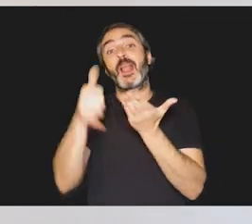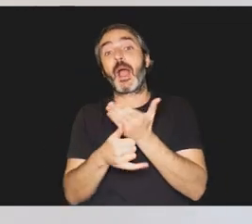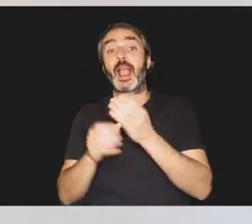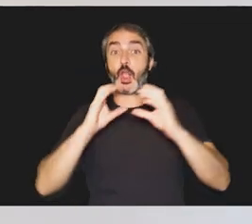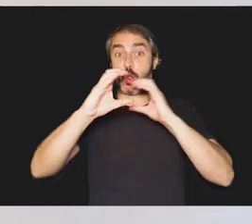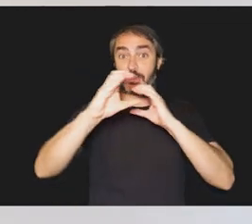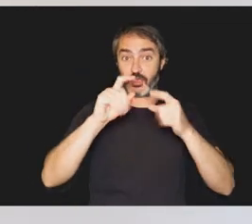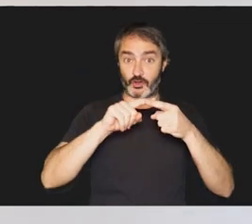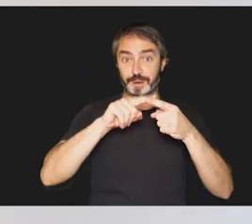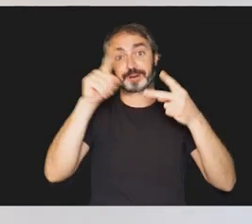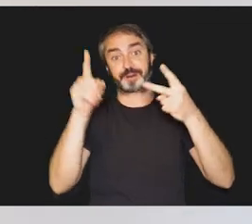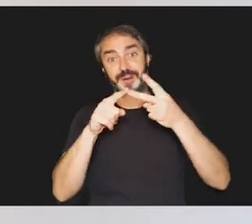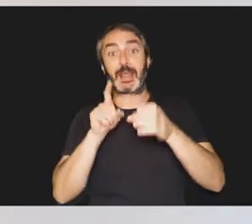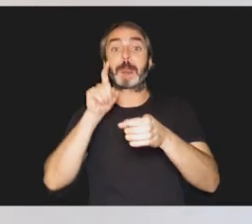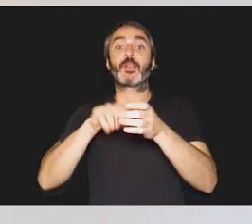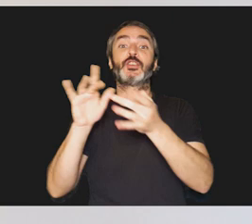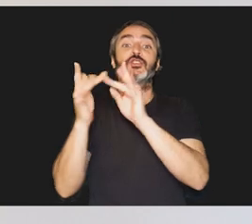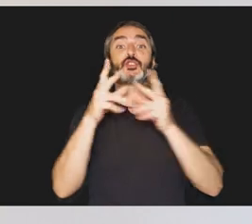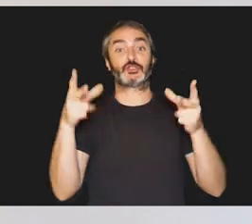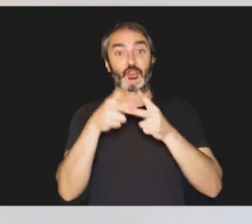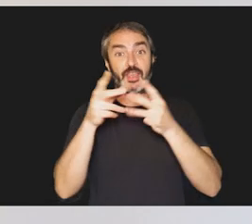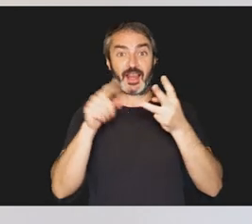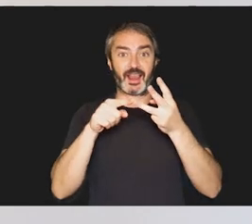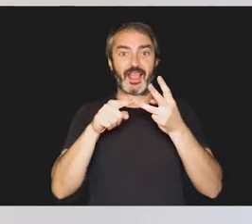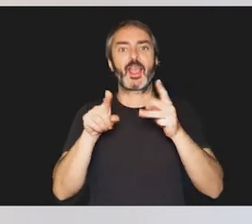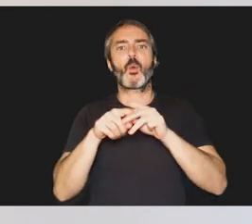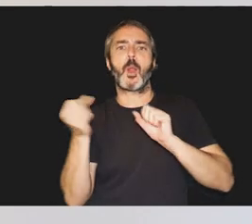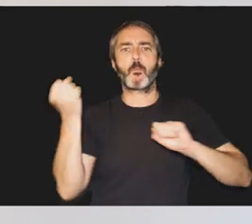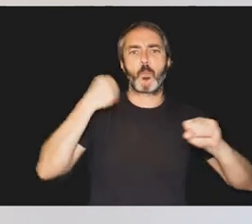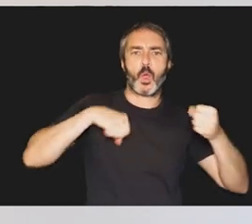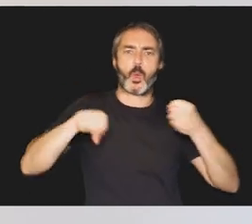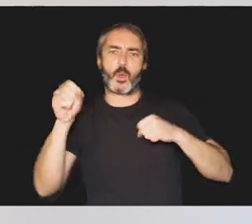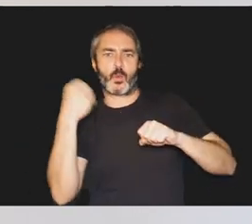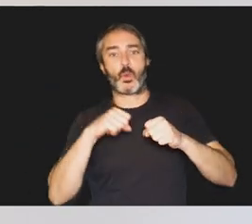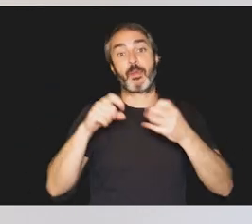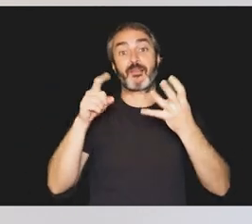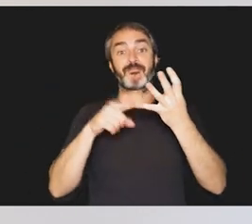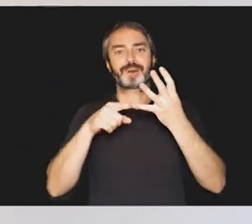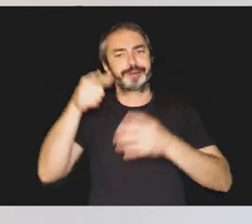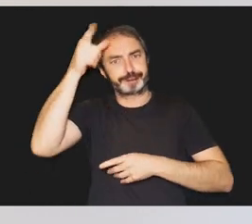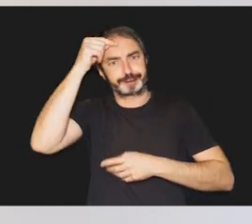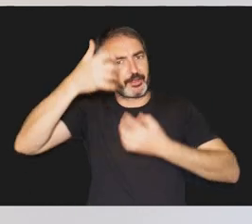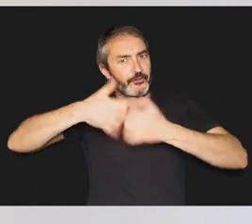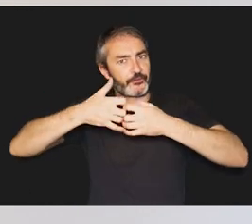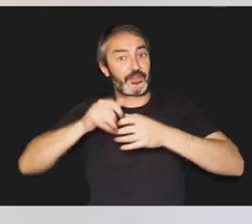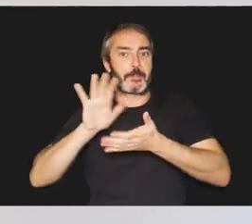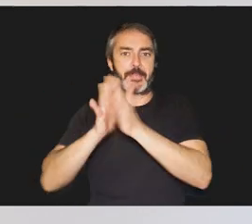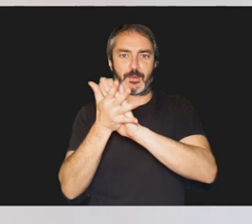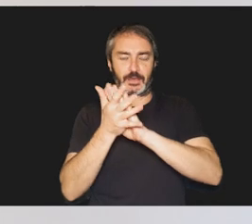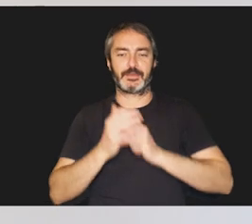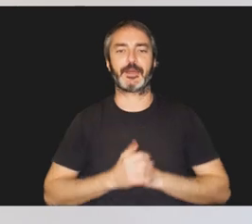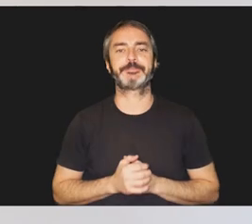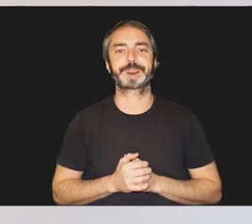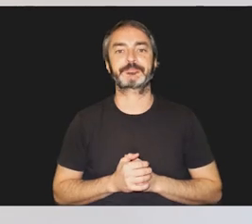comunicación, la participación y relación social, la función postural y motriz y la función cognitiva y manipulativa.